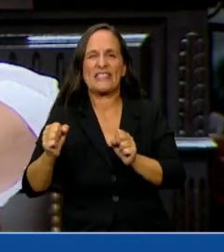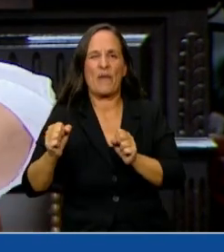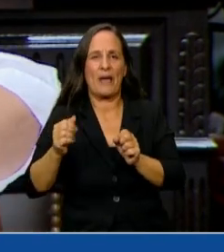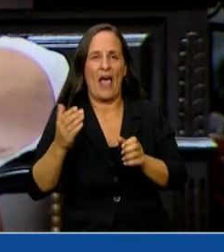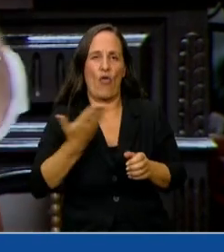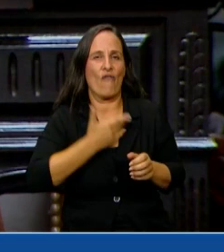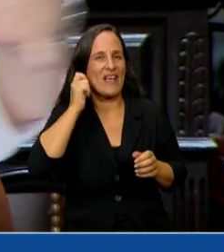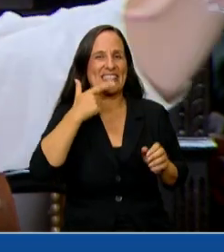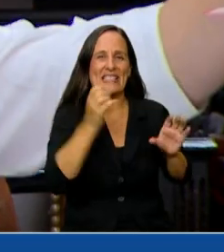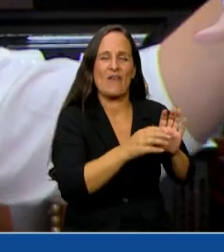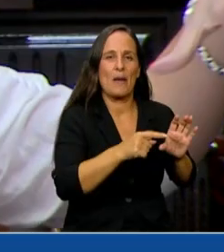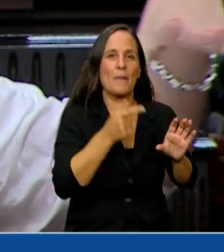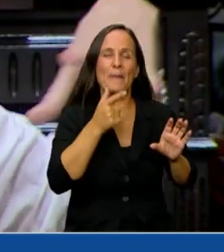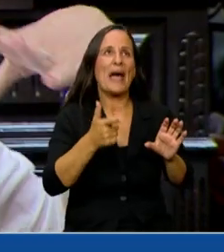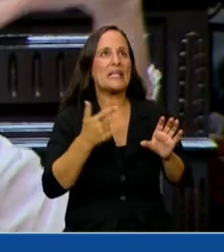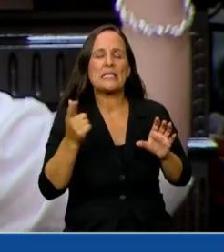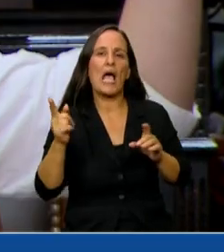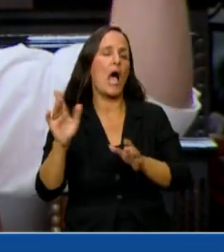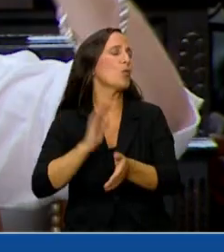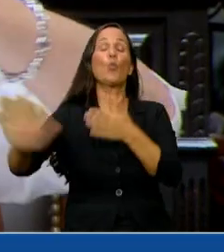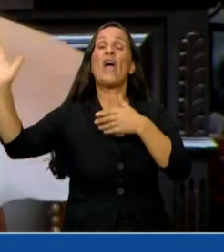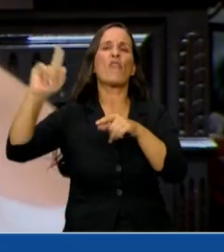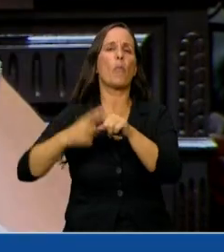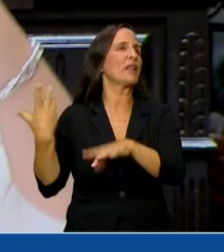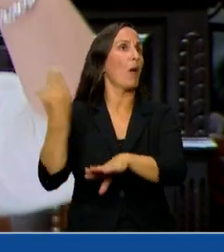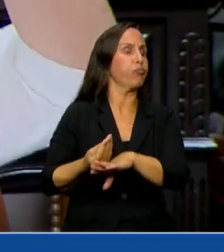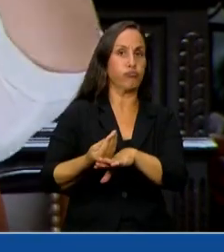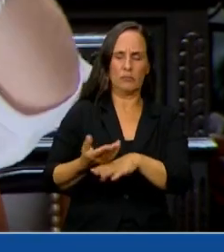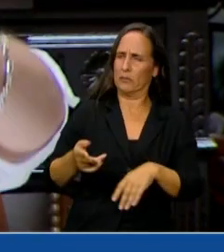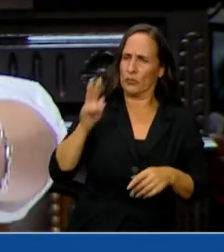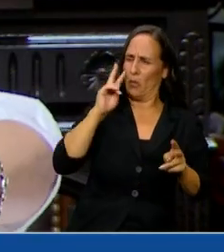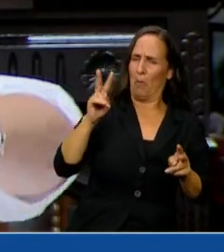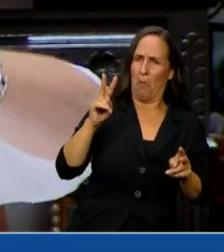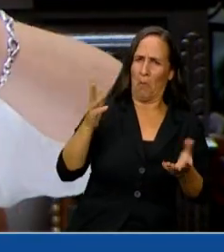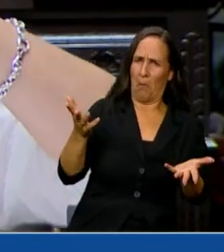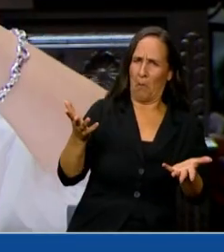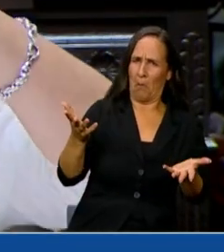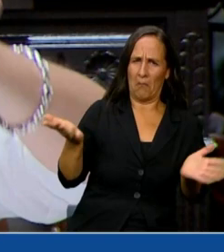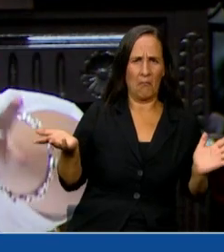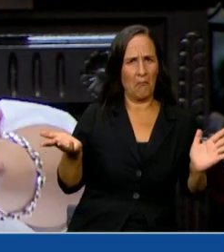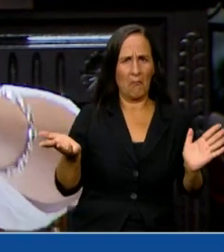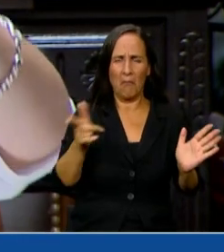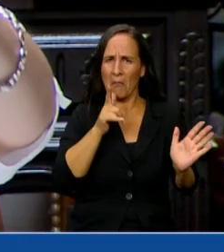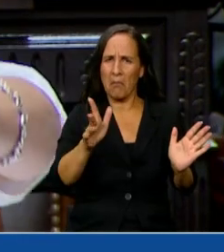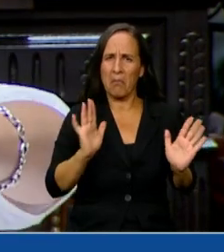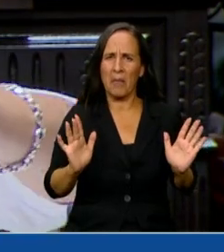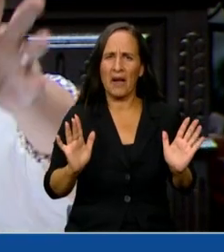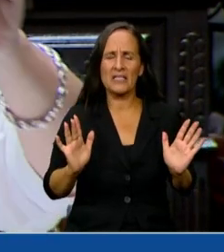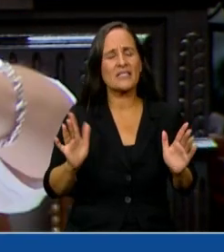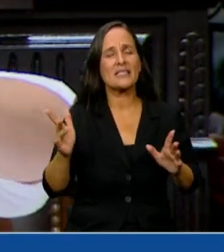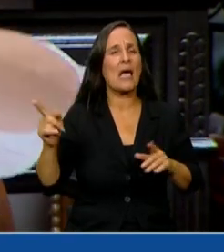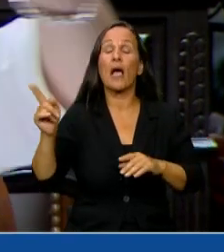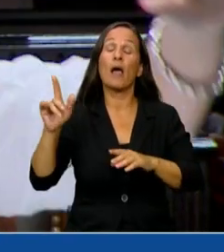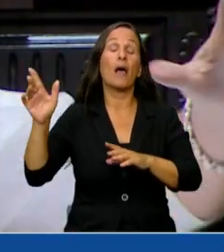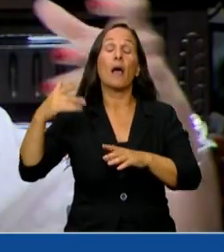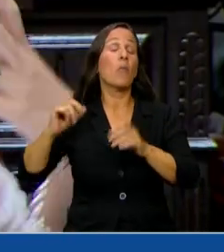el Fondo de Garantía, recién llegan a la política. Hay veces que yo los escucho y pareciera que llegan en una nave